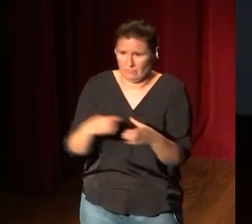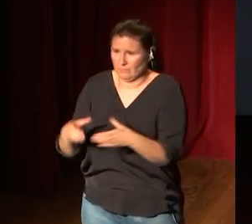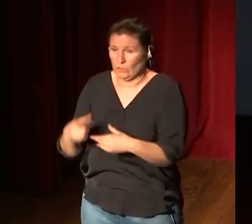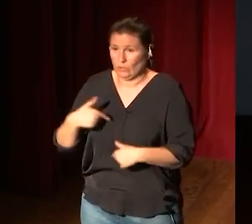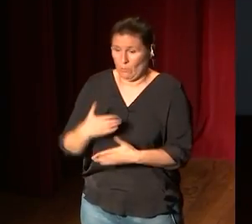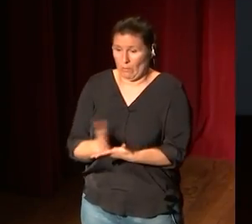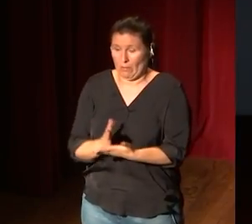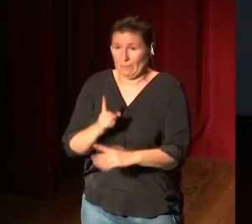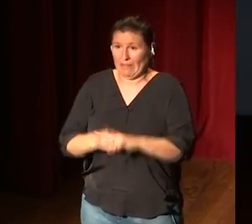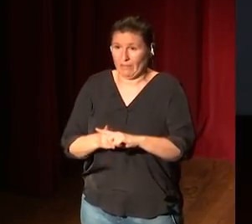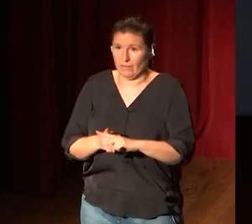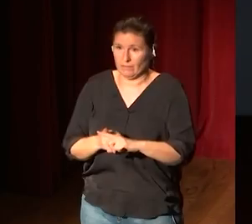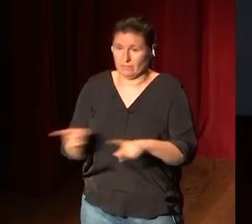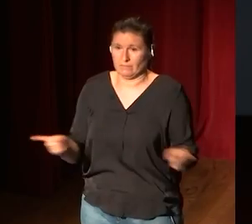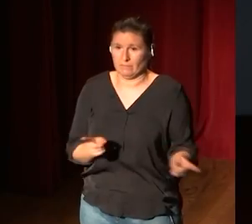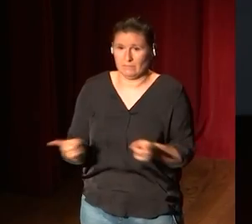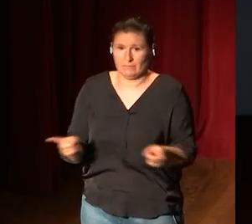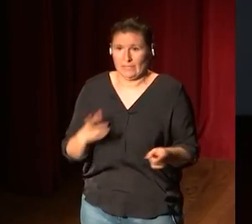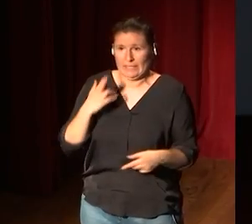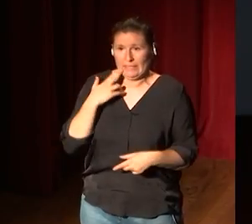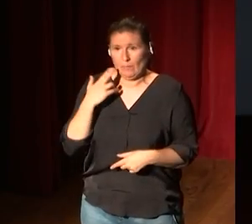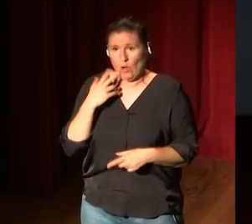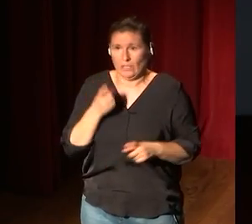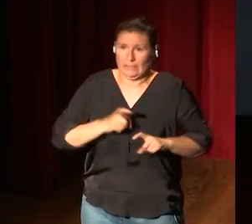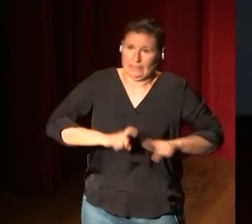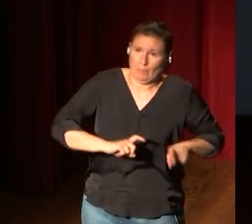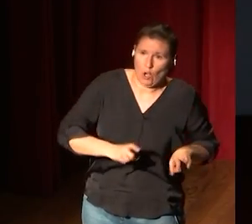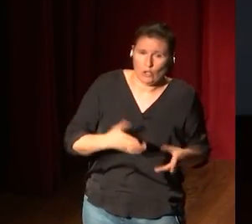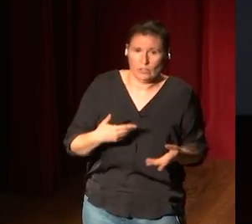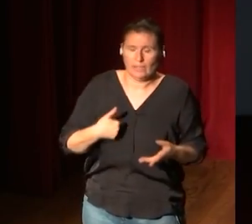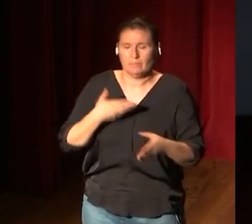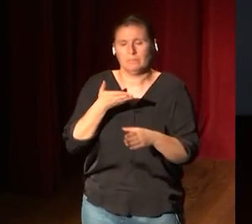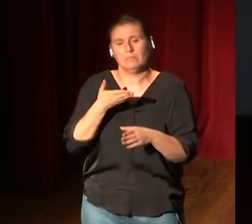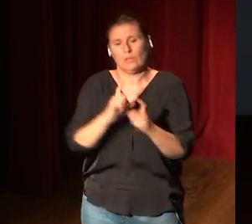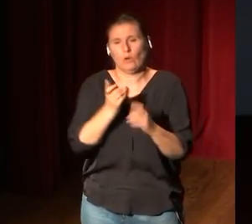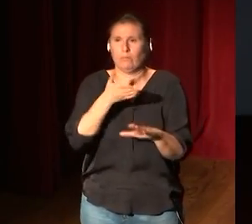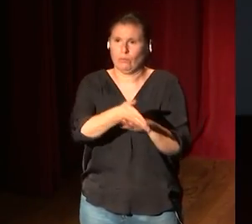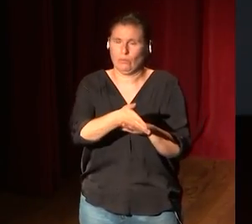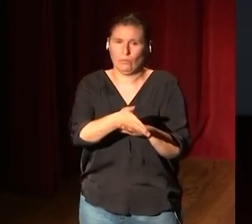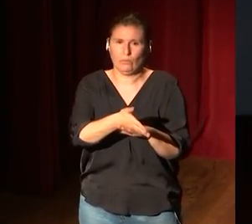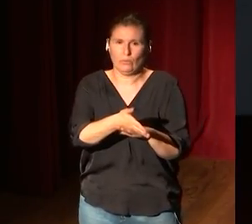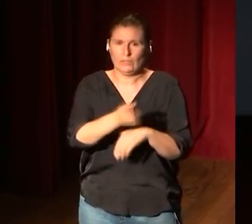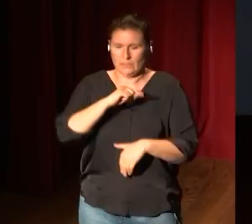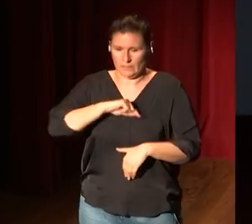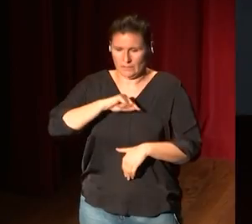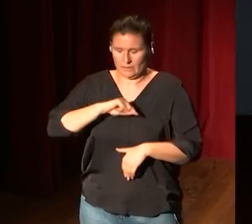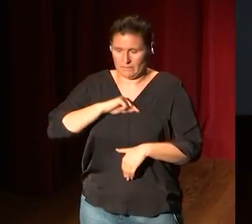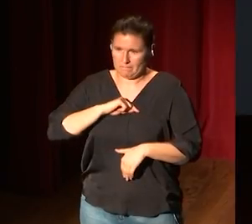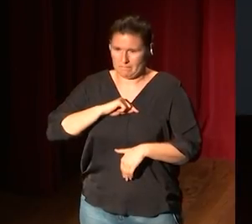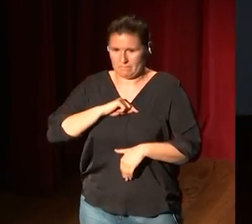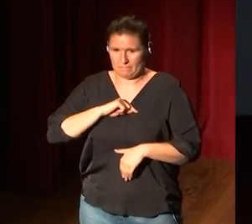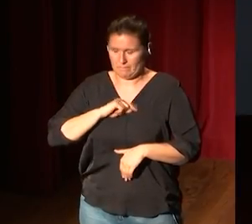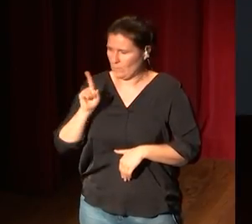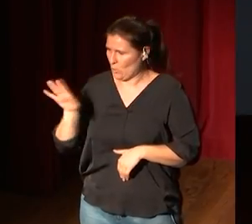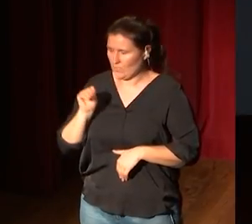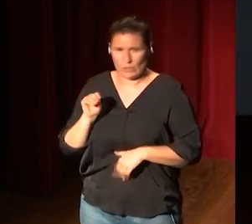intermedio del temor y del temblor de esa sensación de ir a una reunión y estar en no entender ni